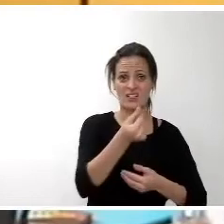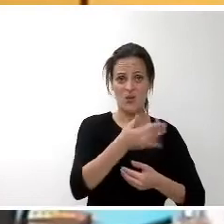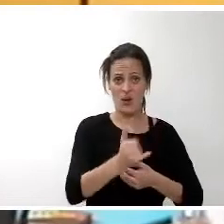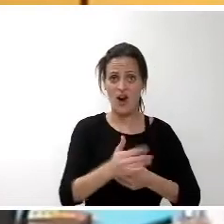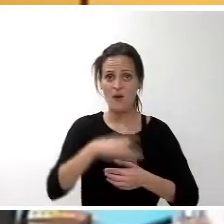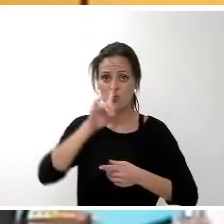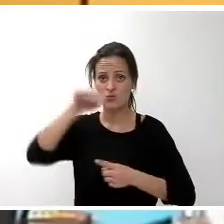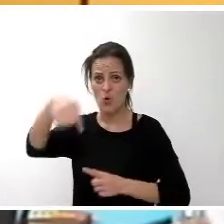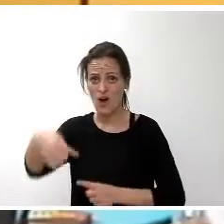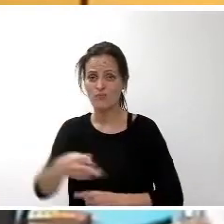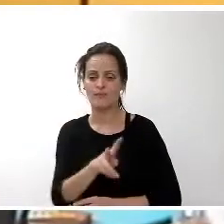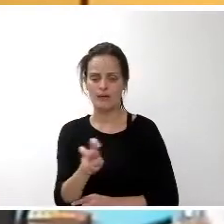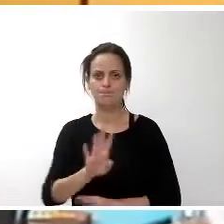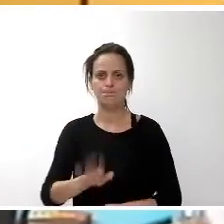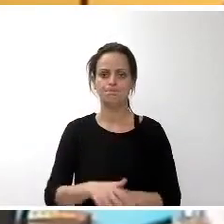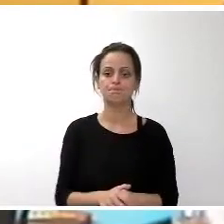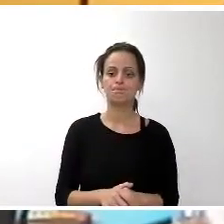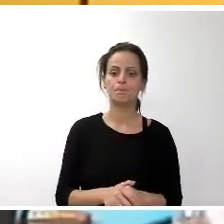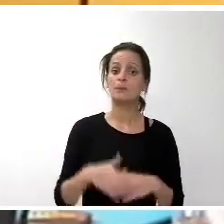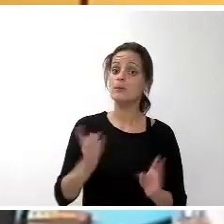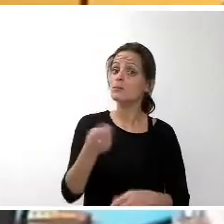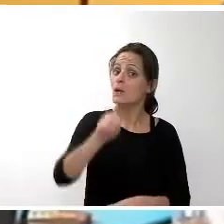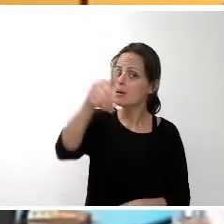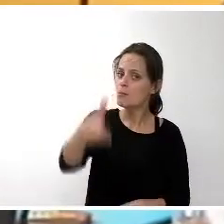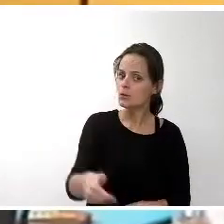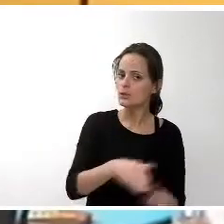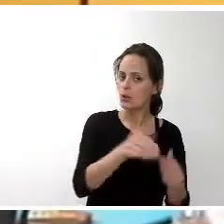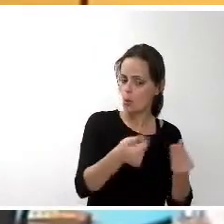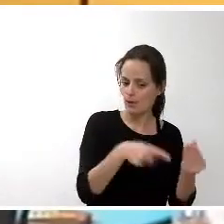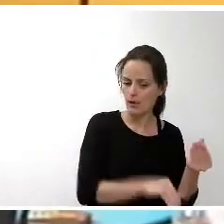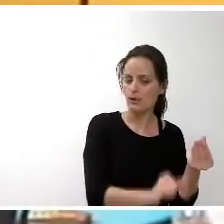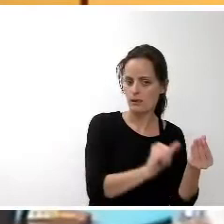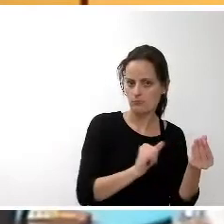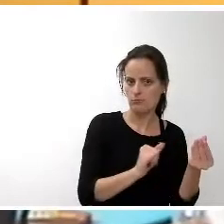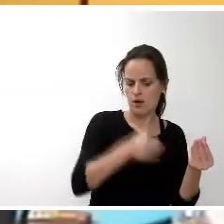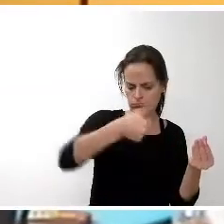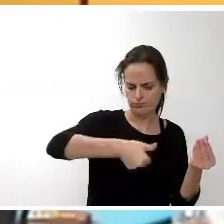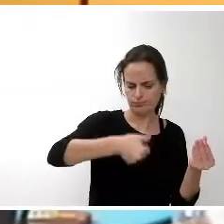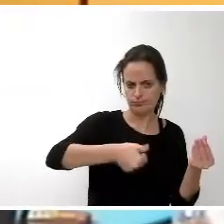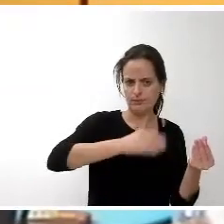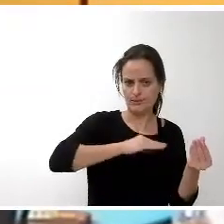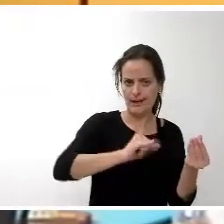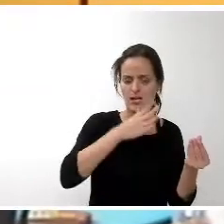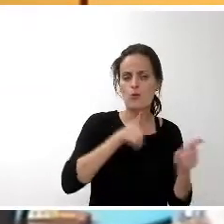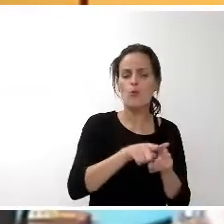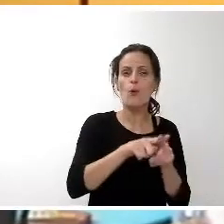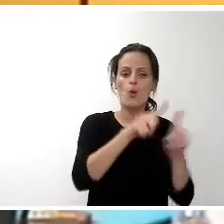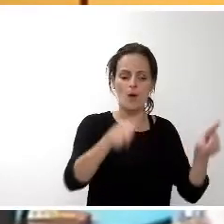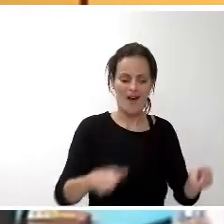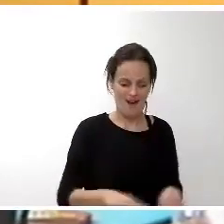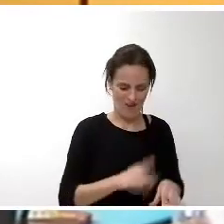todo el ejercicio. Pero igual de importante que es este documento y esta hoja de ruta que nos damos a partir de hoy